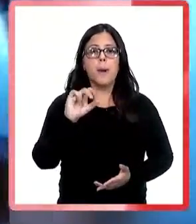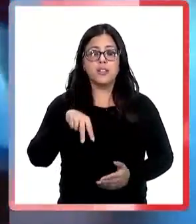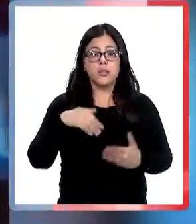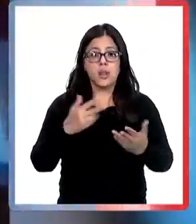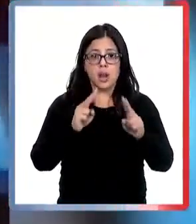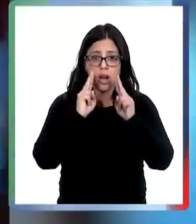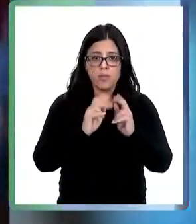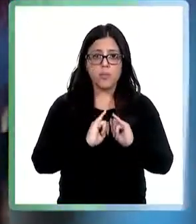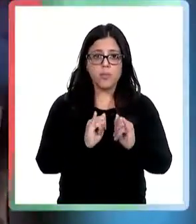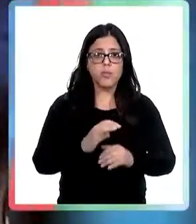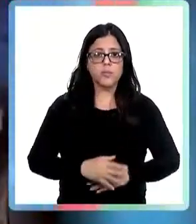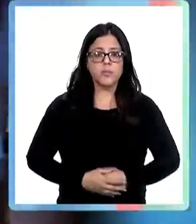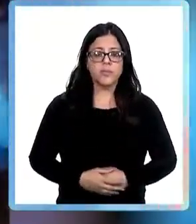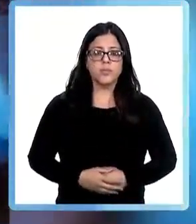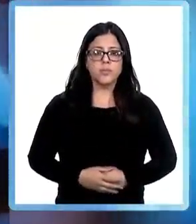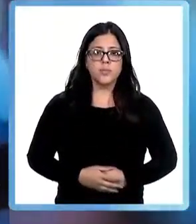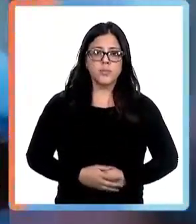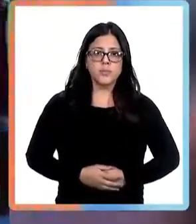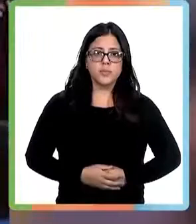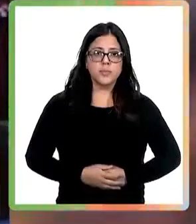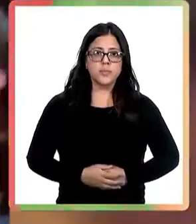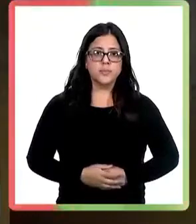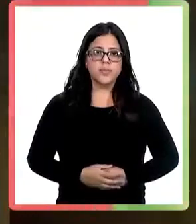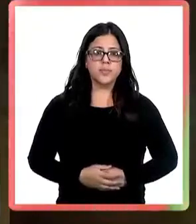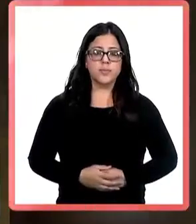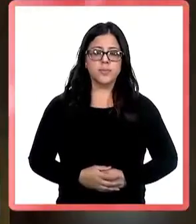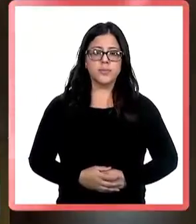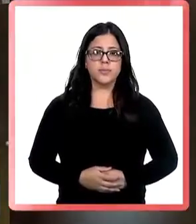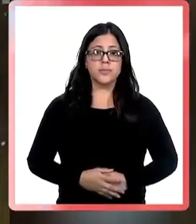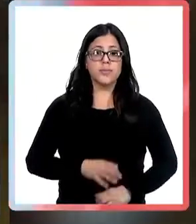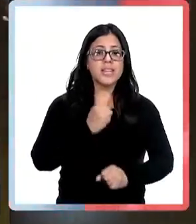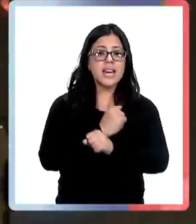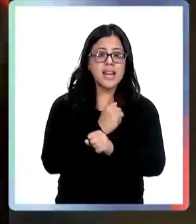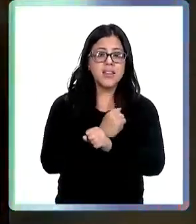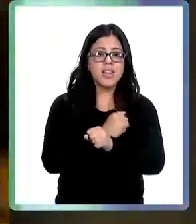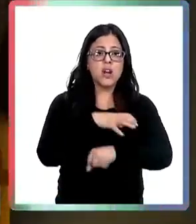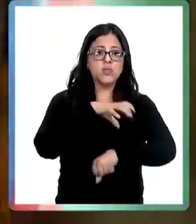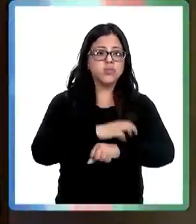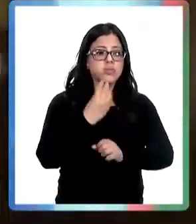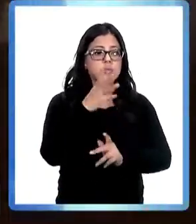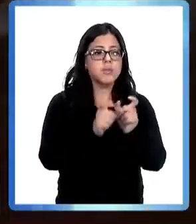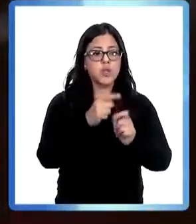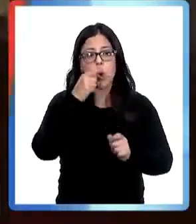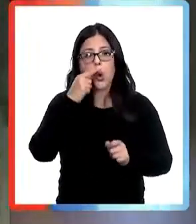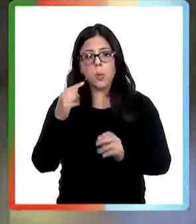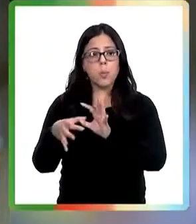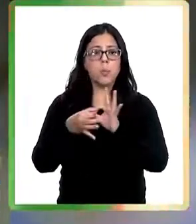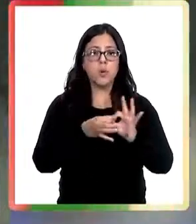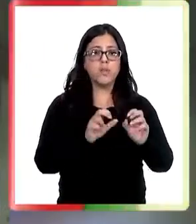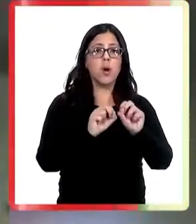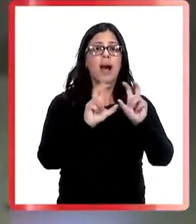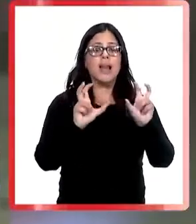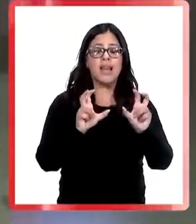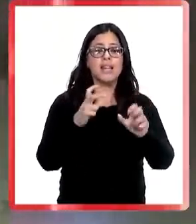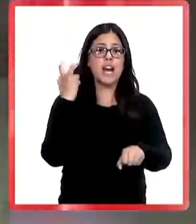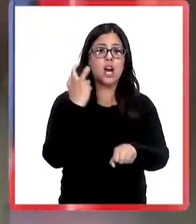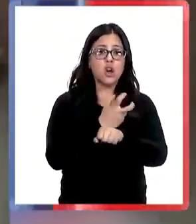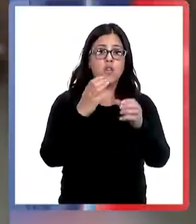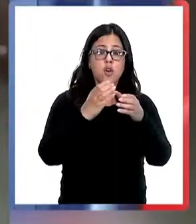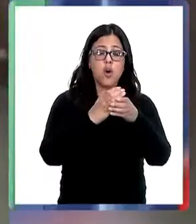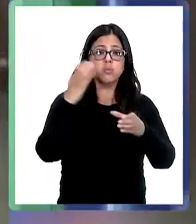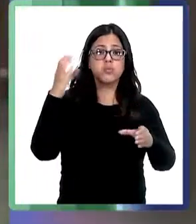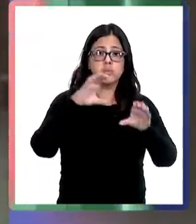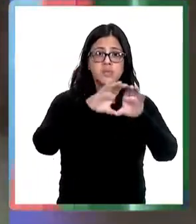Carabineros detuvo a tres hombres tras ser alertados del robo de madera desde un fondo de forestal arauco en el sector San José de Colico en la